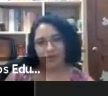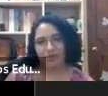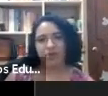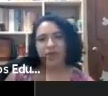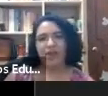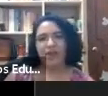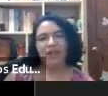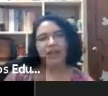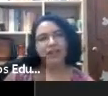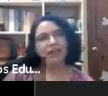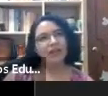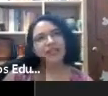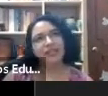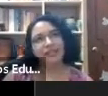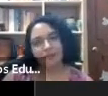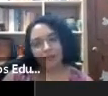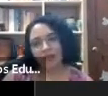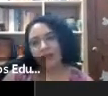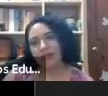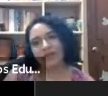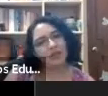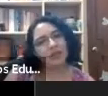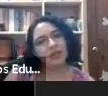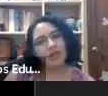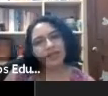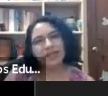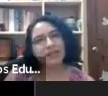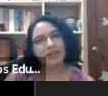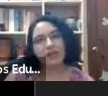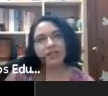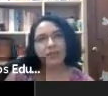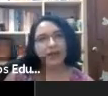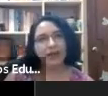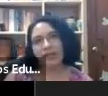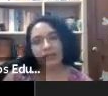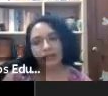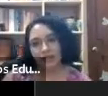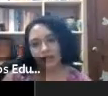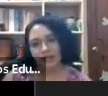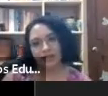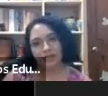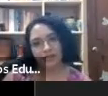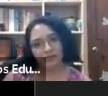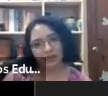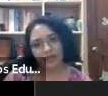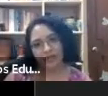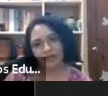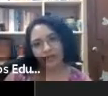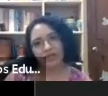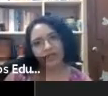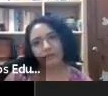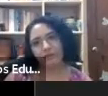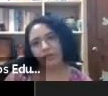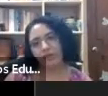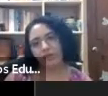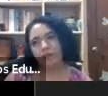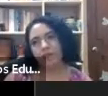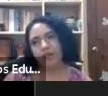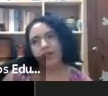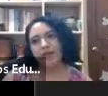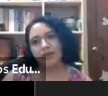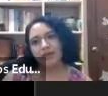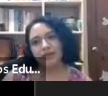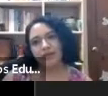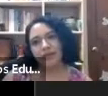como nosotros queremos, ¿no? En cuanto a ese tema, ¿cuáles son, cuáles han sido las barreras que, que te has encontrado en todo este